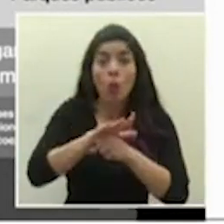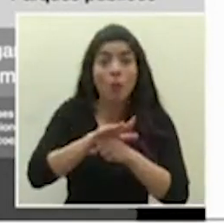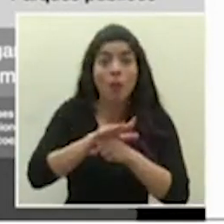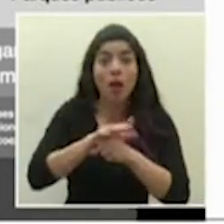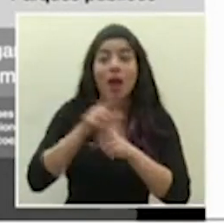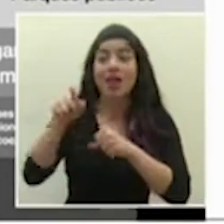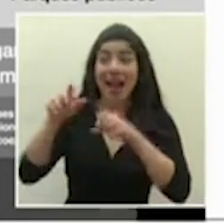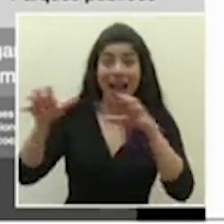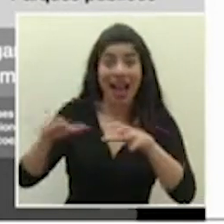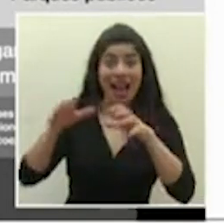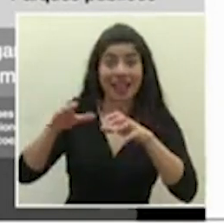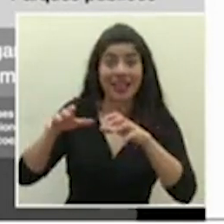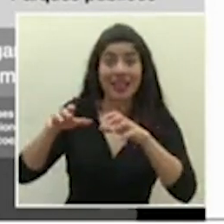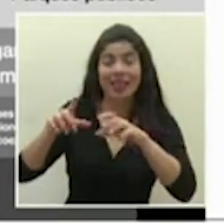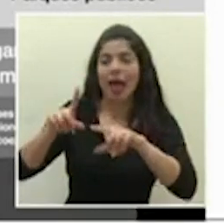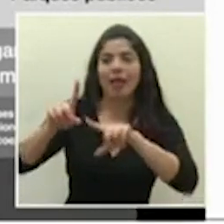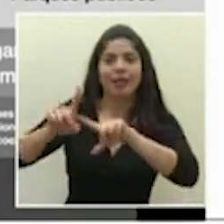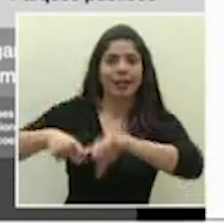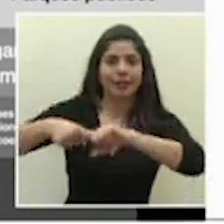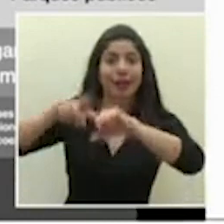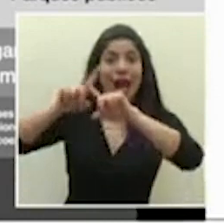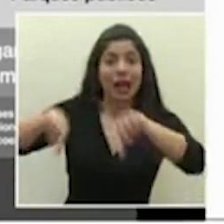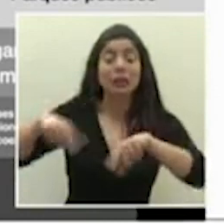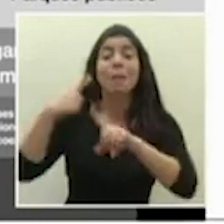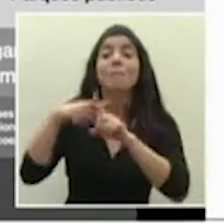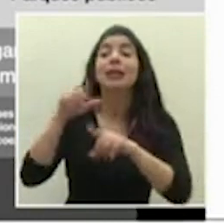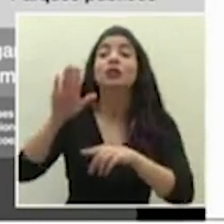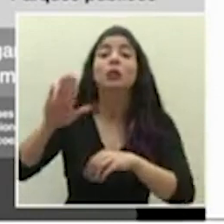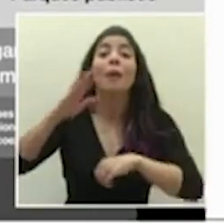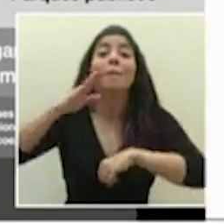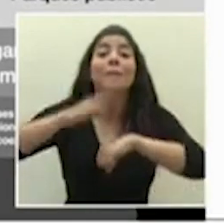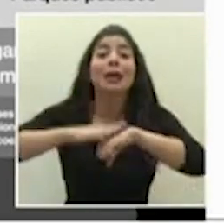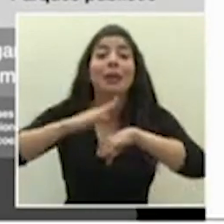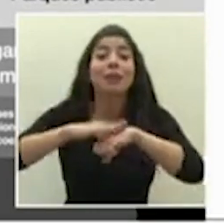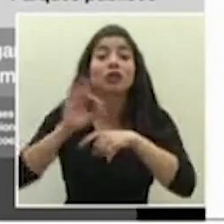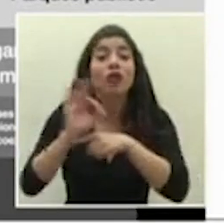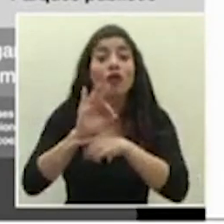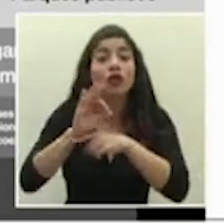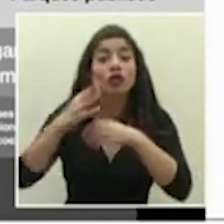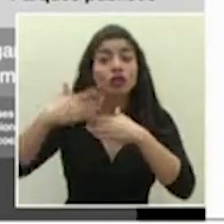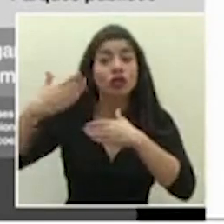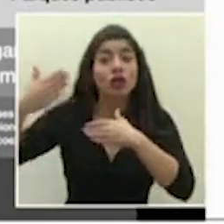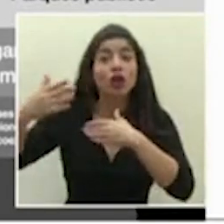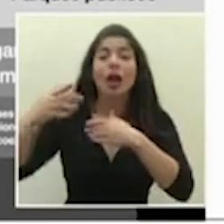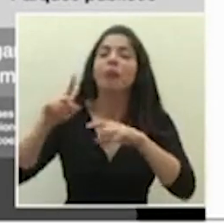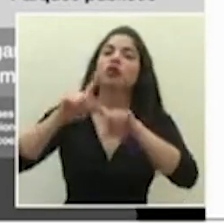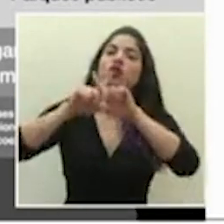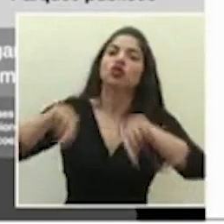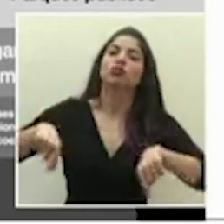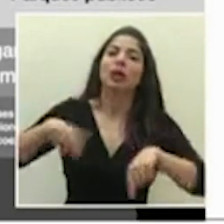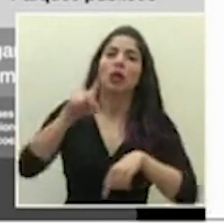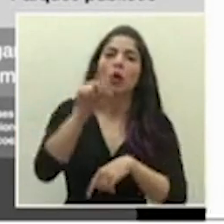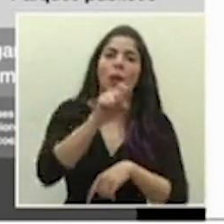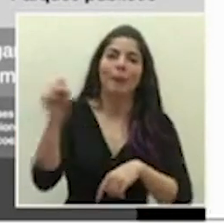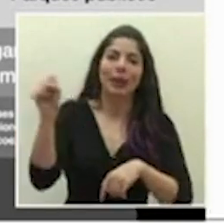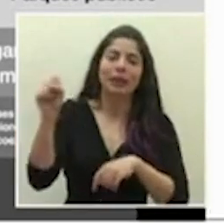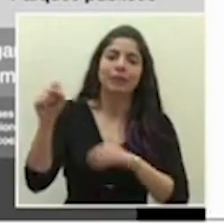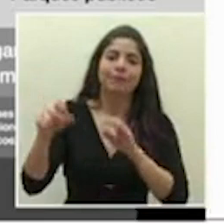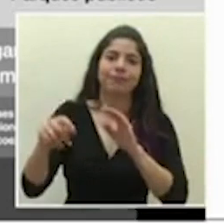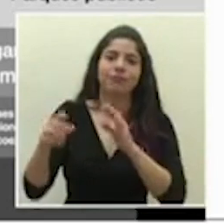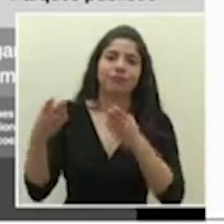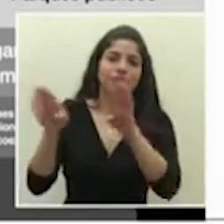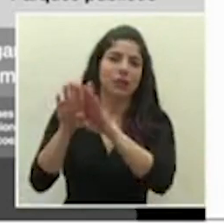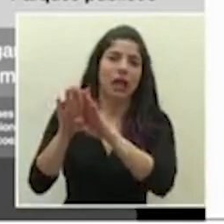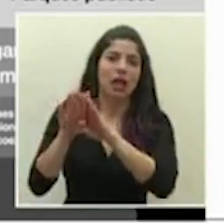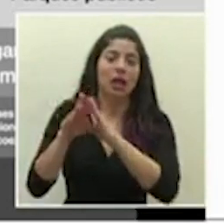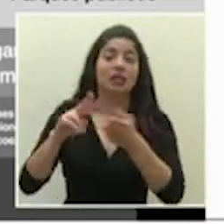que esté desarrollando en ese momento, sino se le suspende el premio sanitario de funcionamiento por un mes completo. Porque aquí recordemos que estamos permitiendo